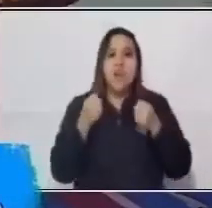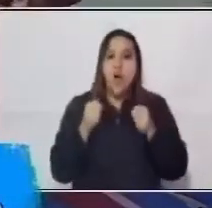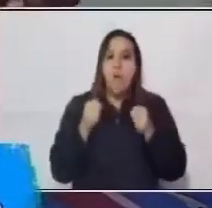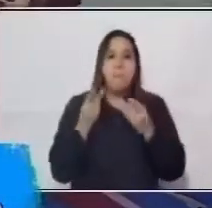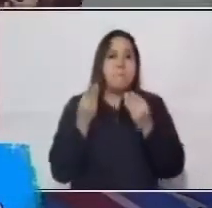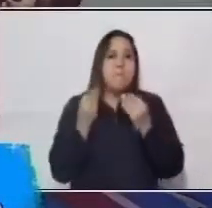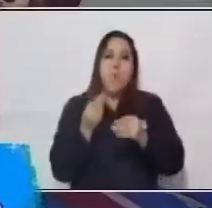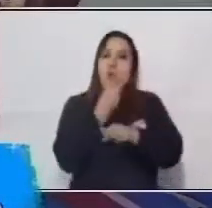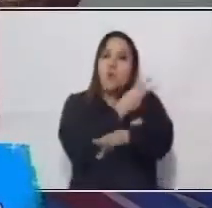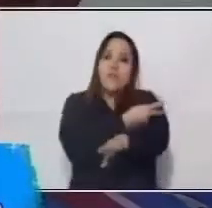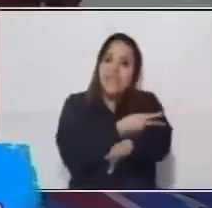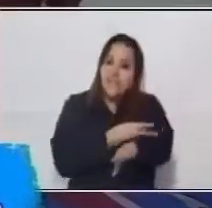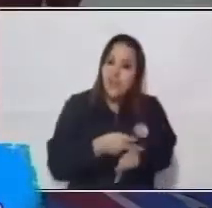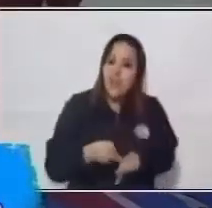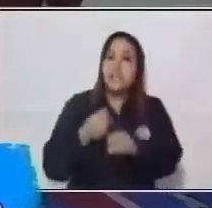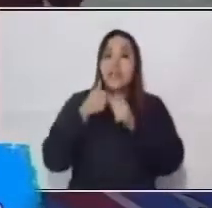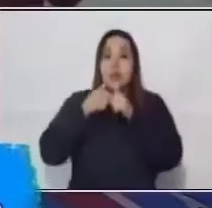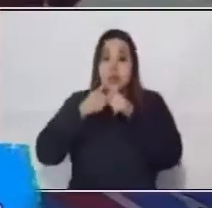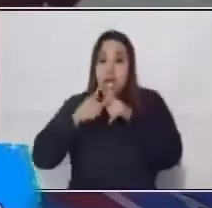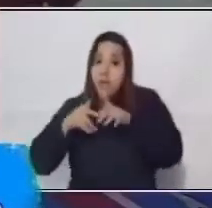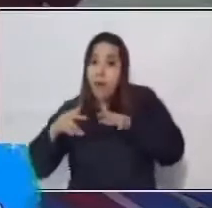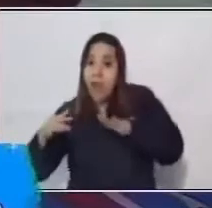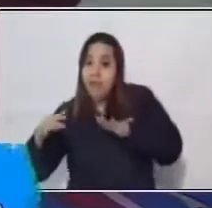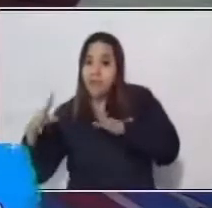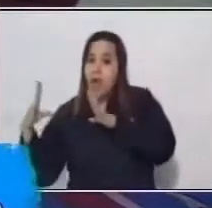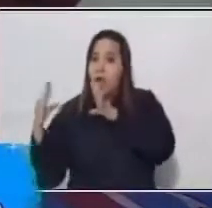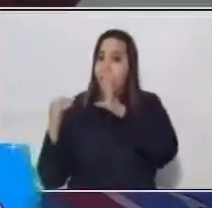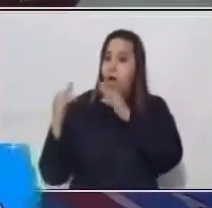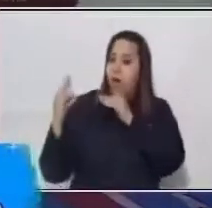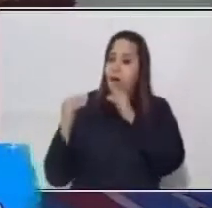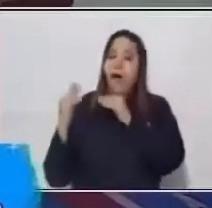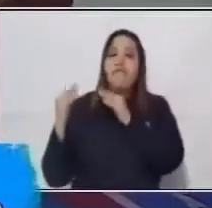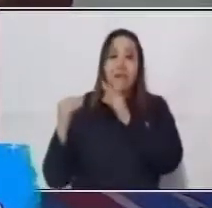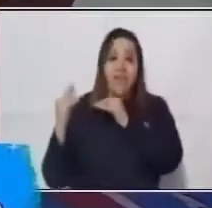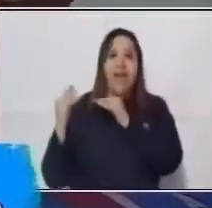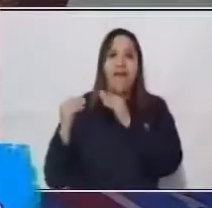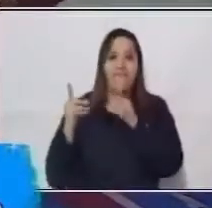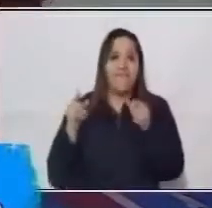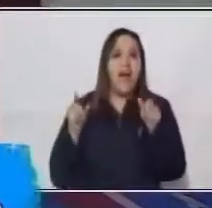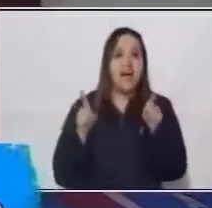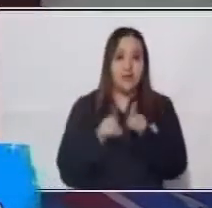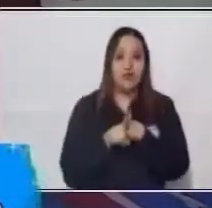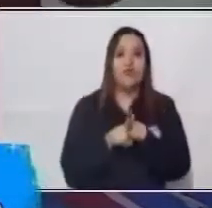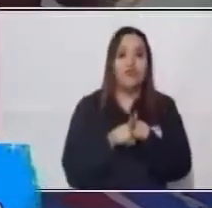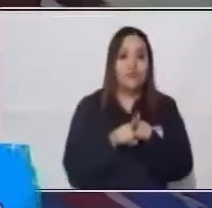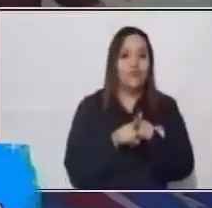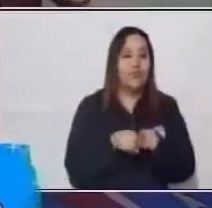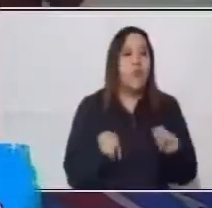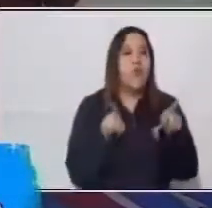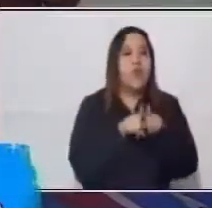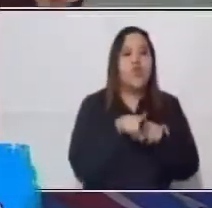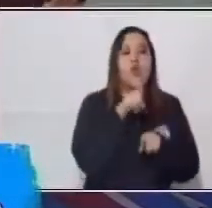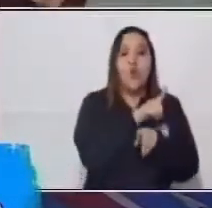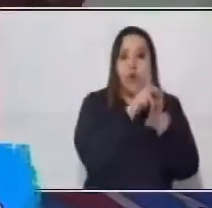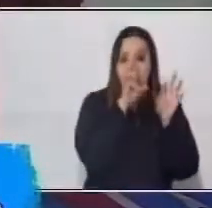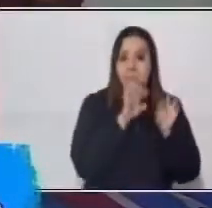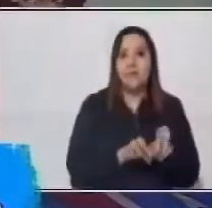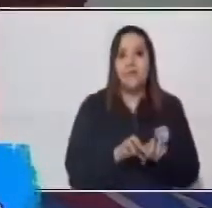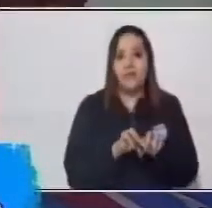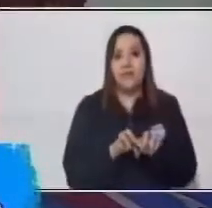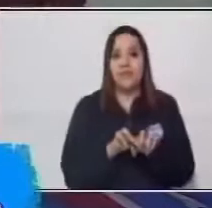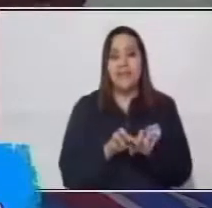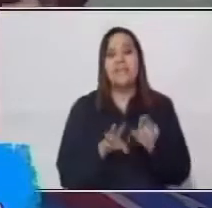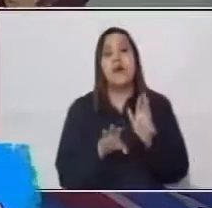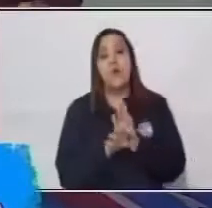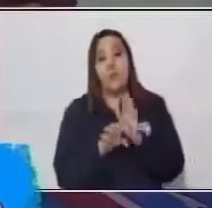hablaban con ellos y entonces le daban un protagonismo a toda la vegetación y a los animales, la